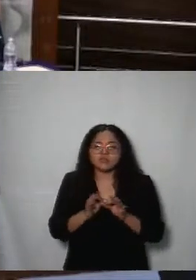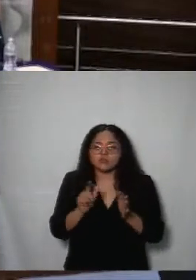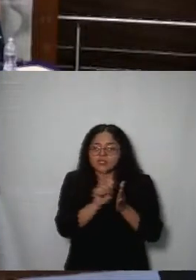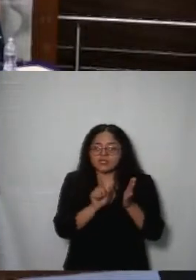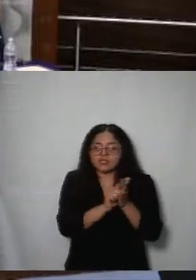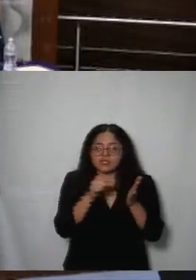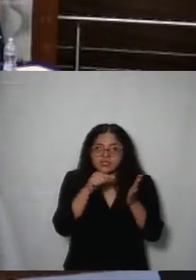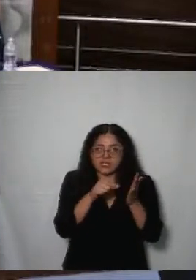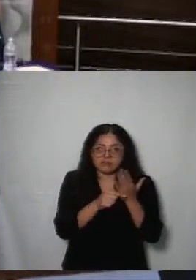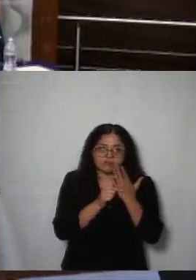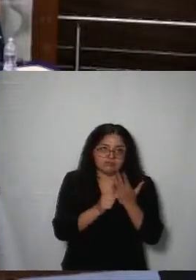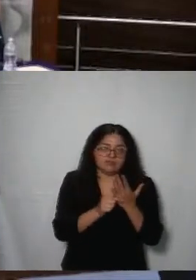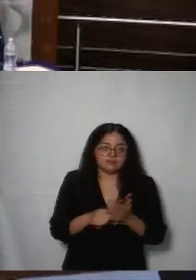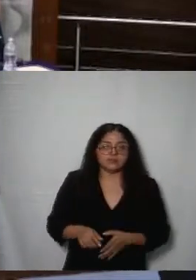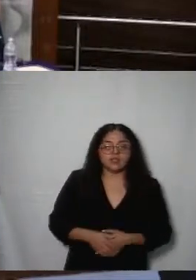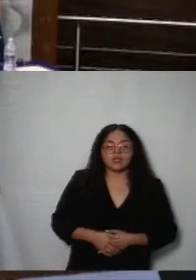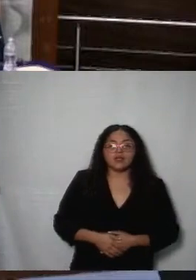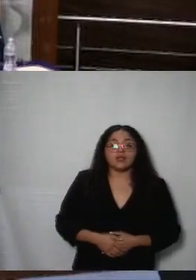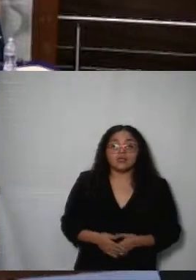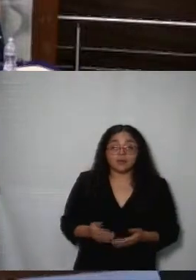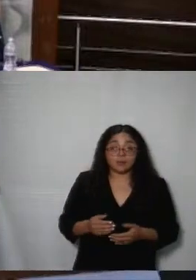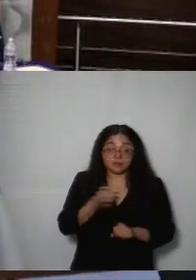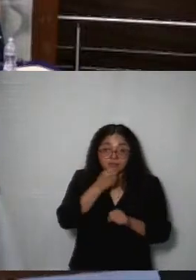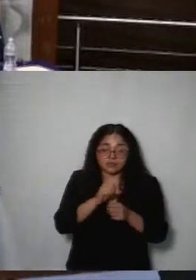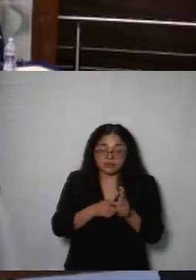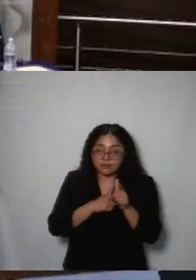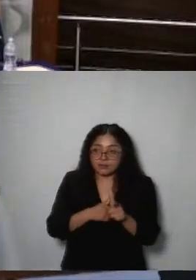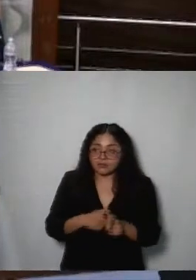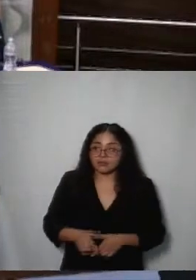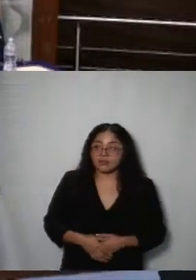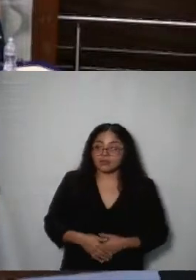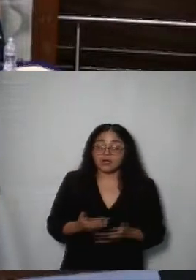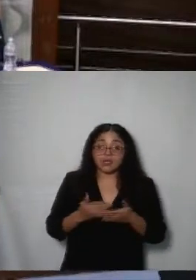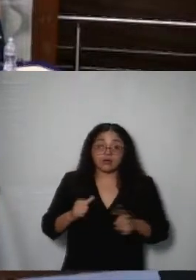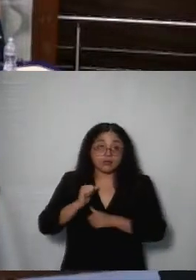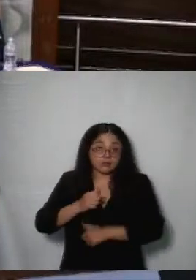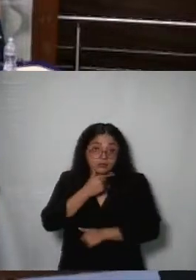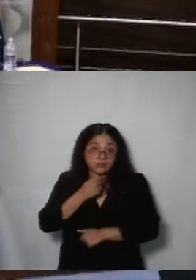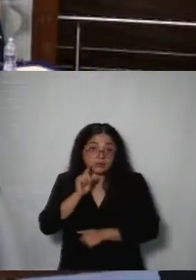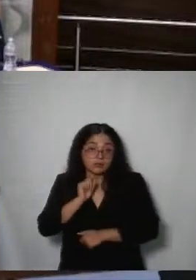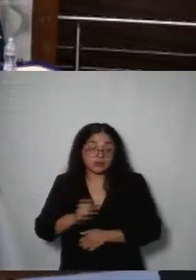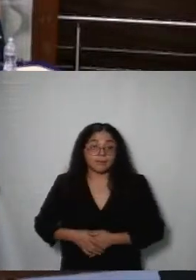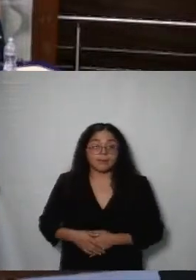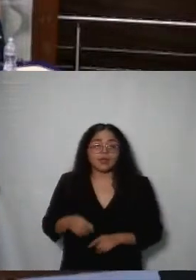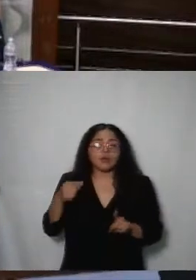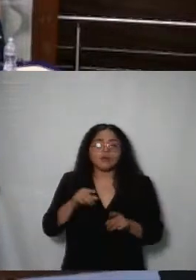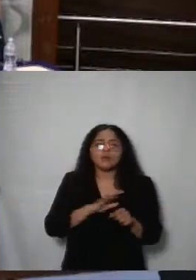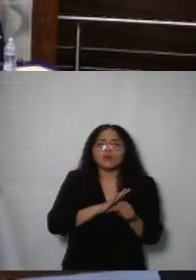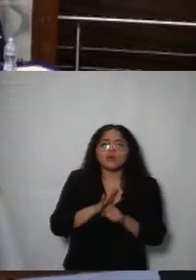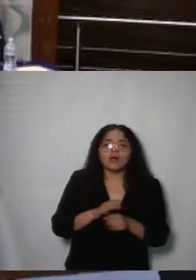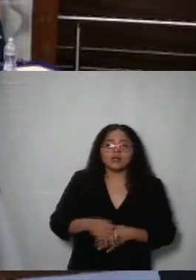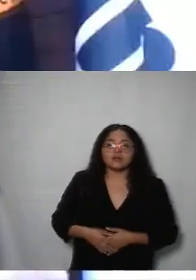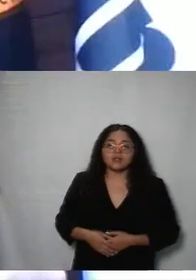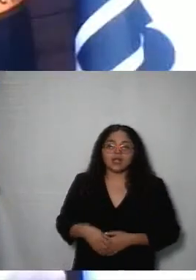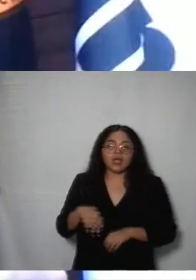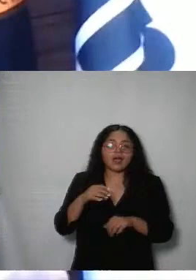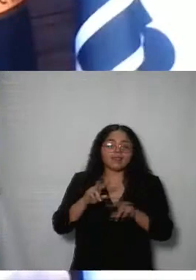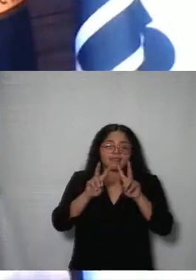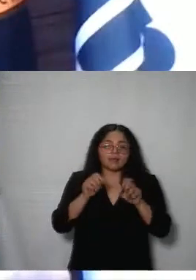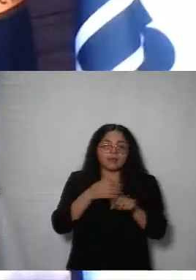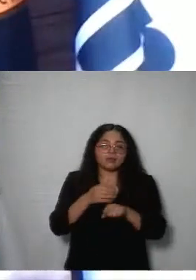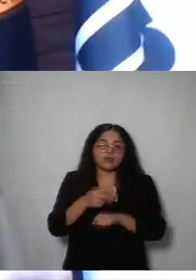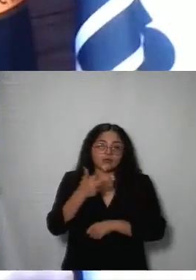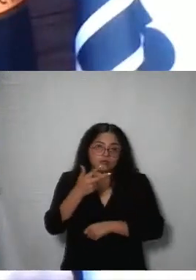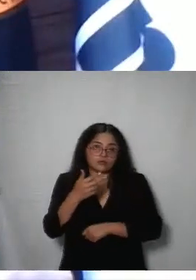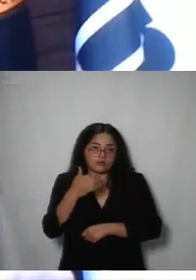probable incumplimiento de las obligaciones de transparencia Adelante Secretaria Comisionadas y comisionados con la finalidad de desahogar el punto octavo de esta